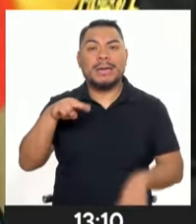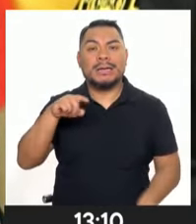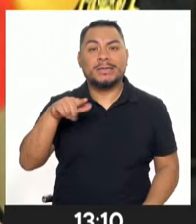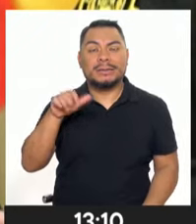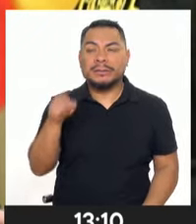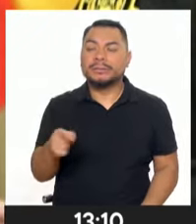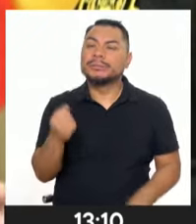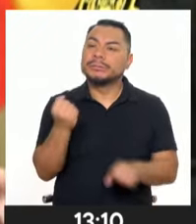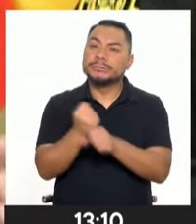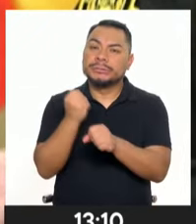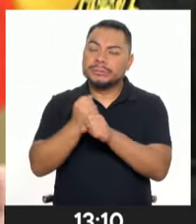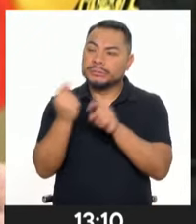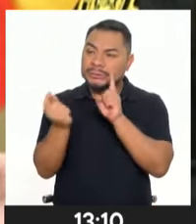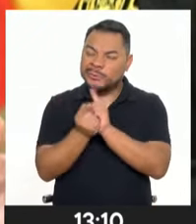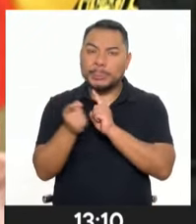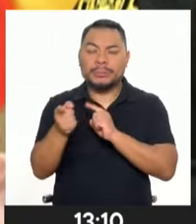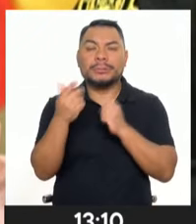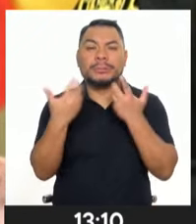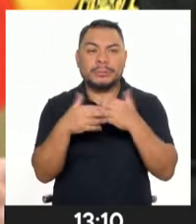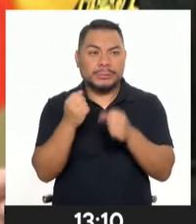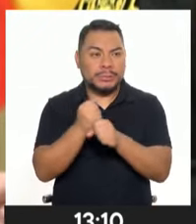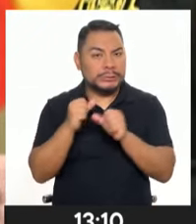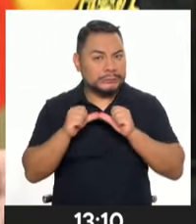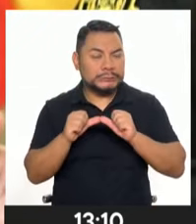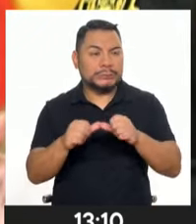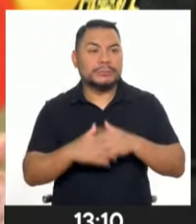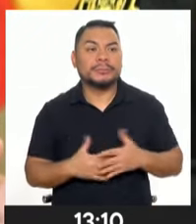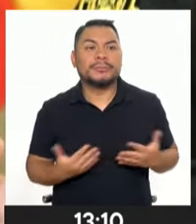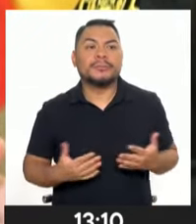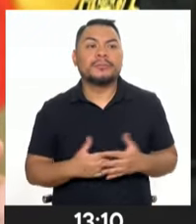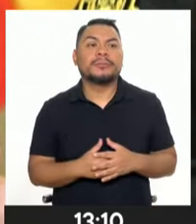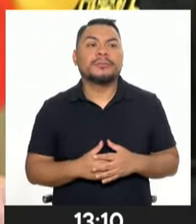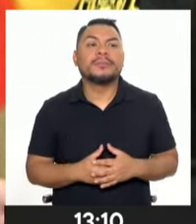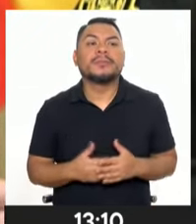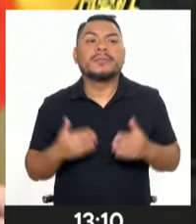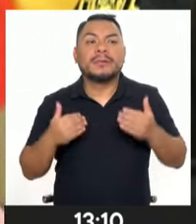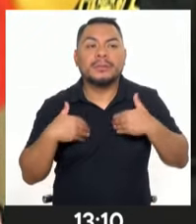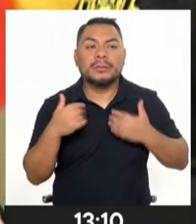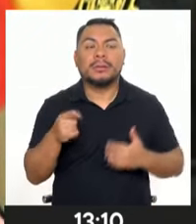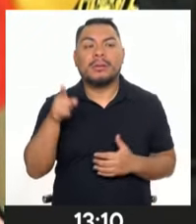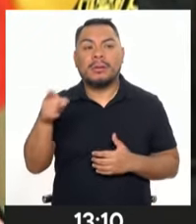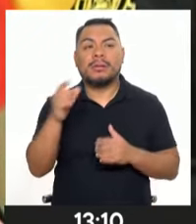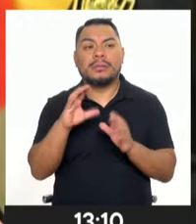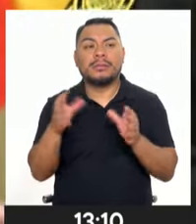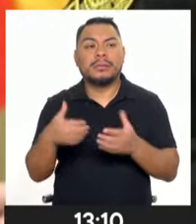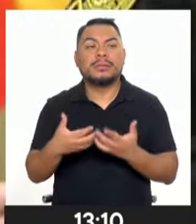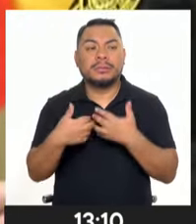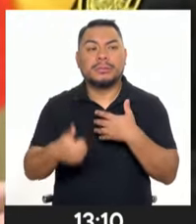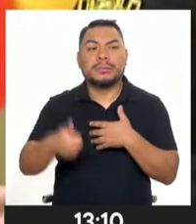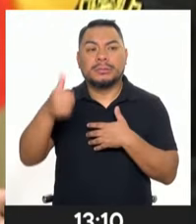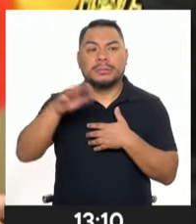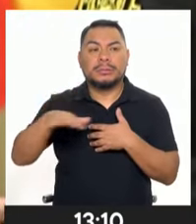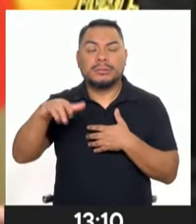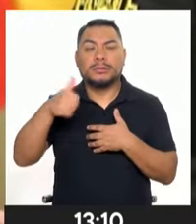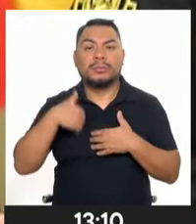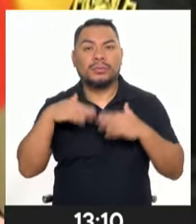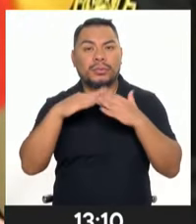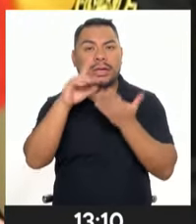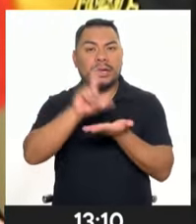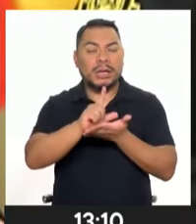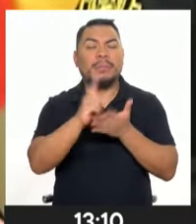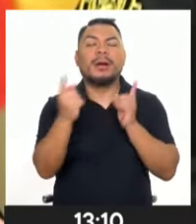entidad autónoma que no depende... Bueno, tiene autonomía funcional, ¿no?, respecto a la Muni Lima.